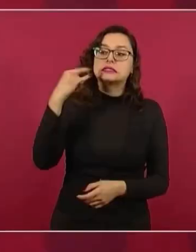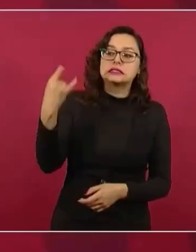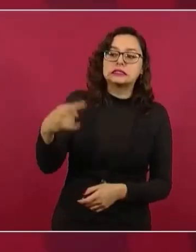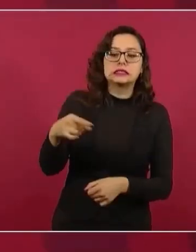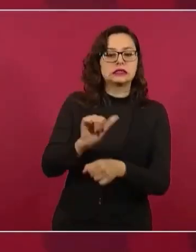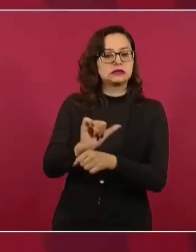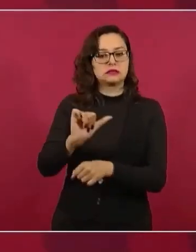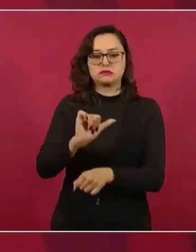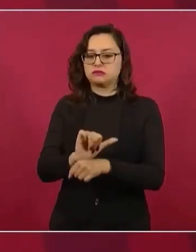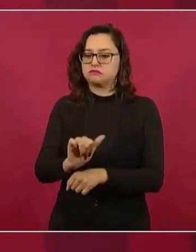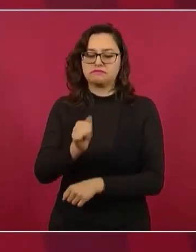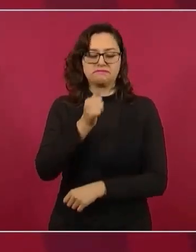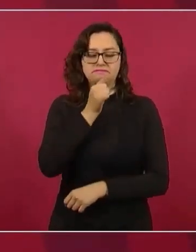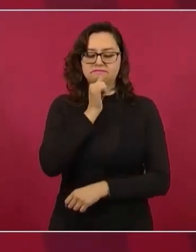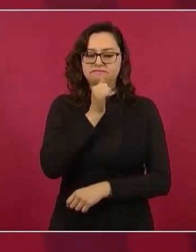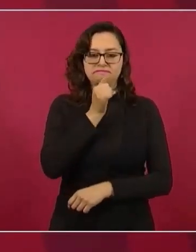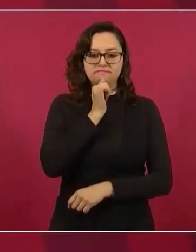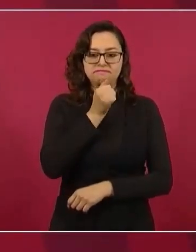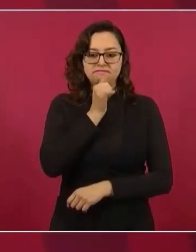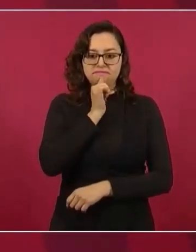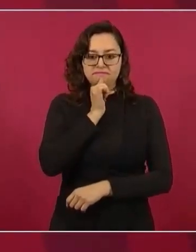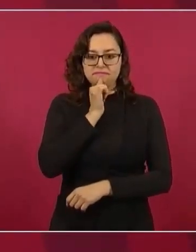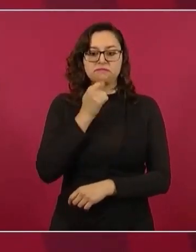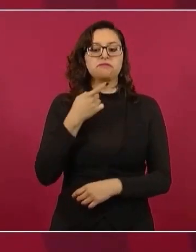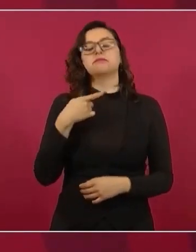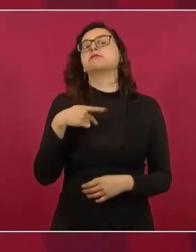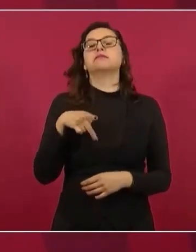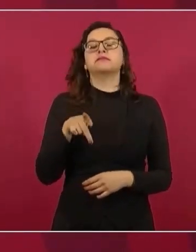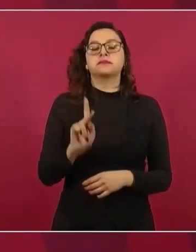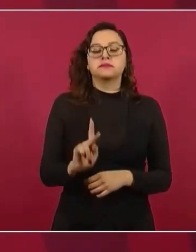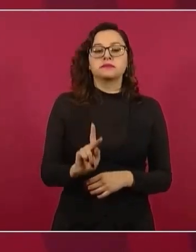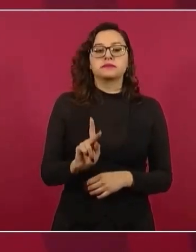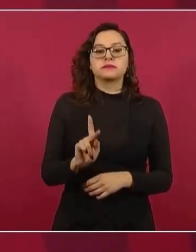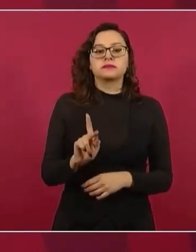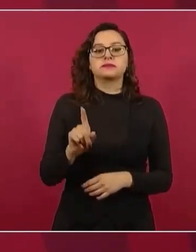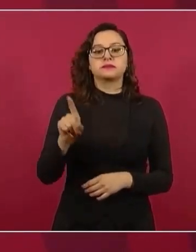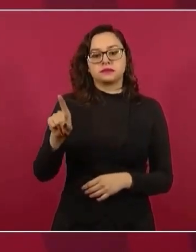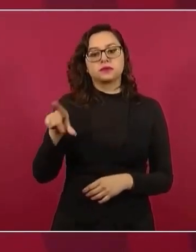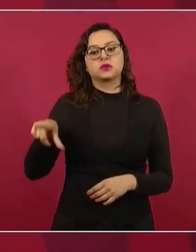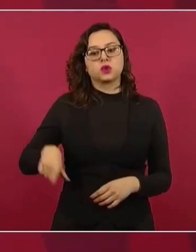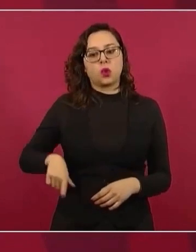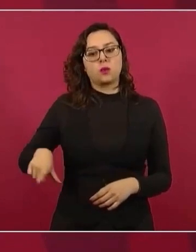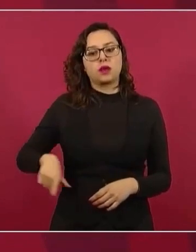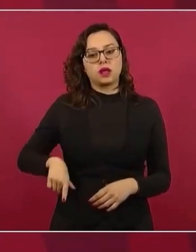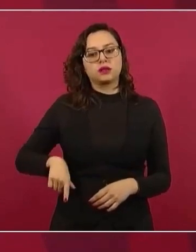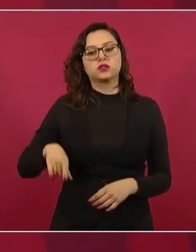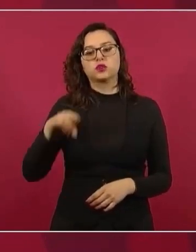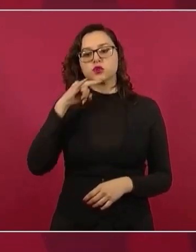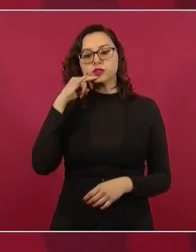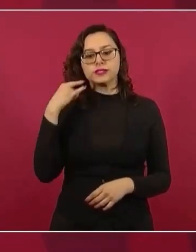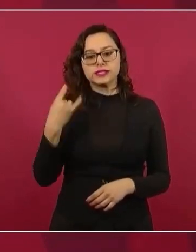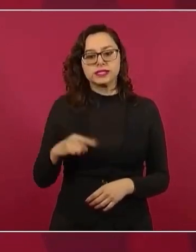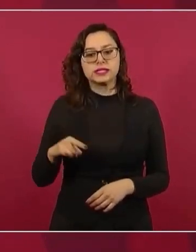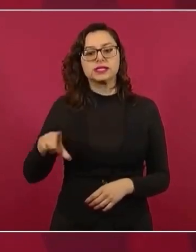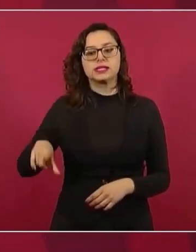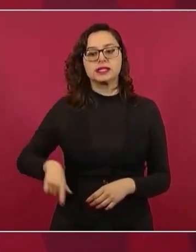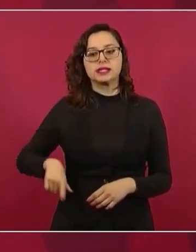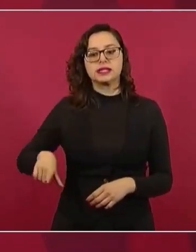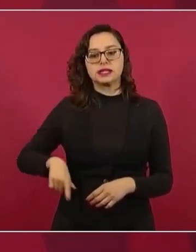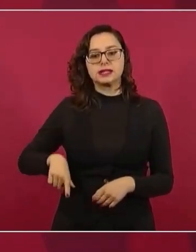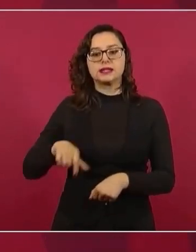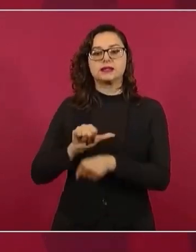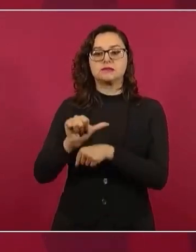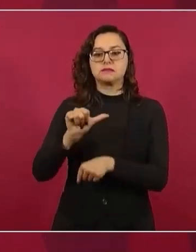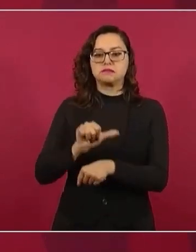es así, pero los gobiernos de Chile y de Argentina tienen interés de que